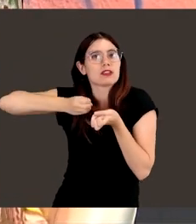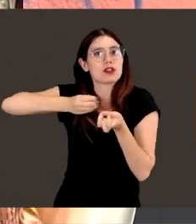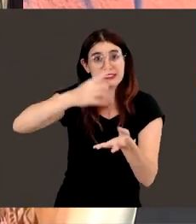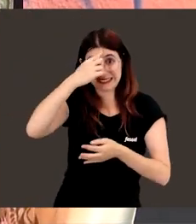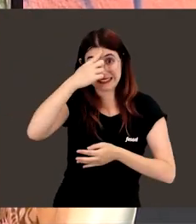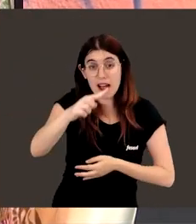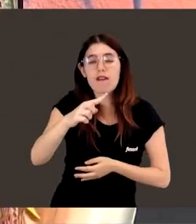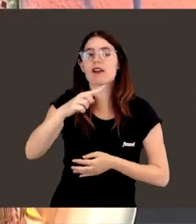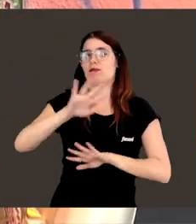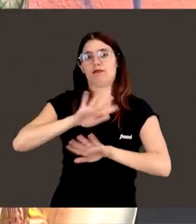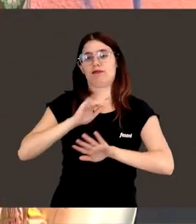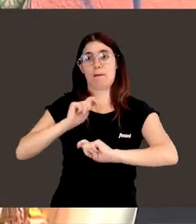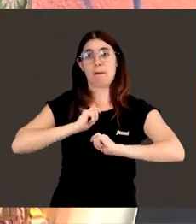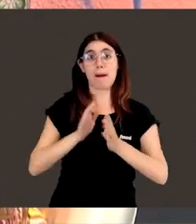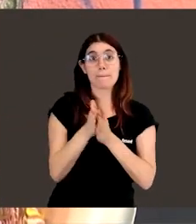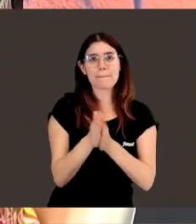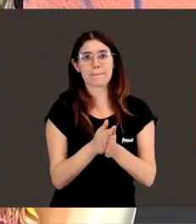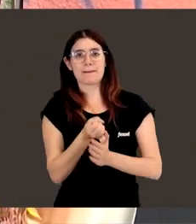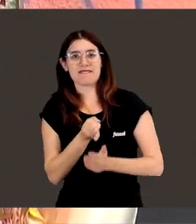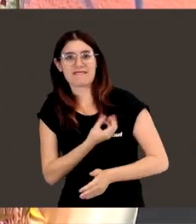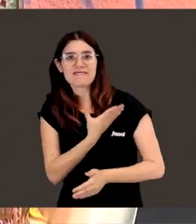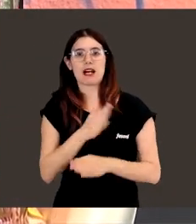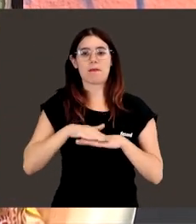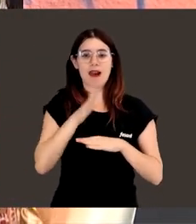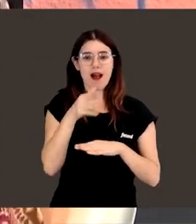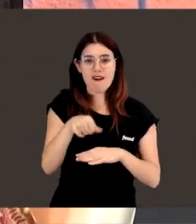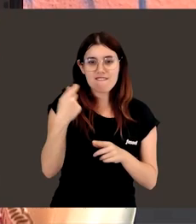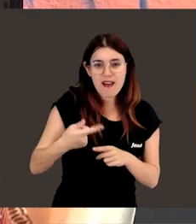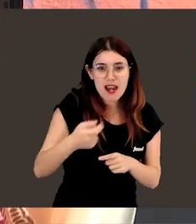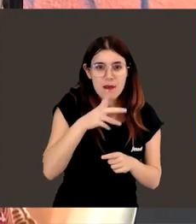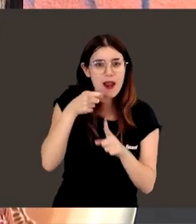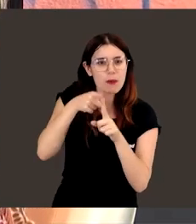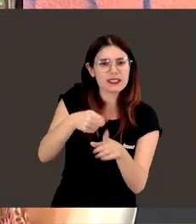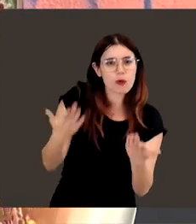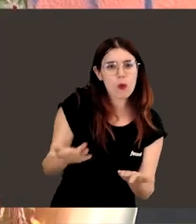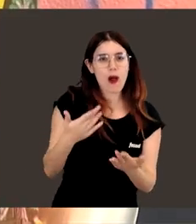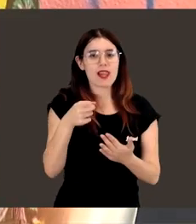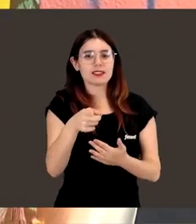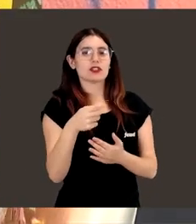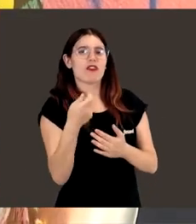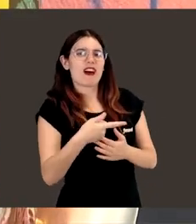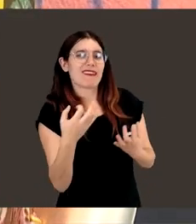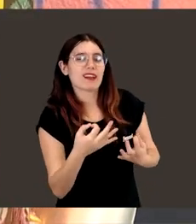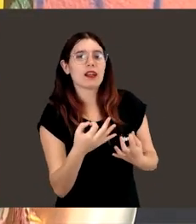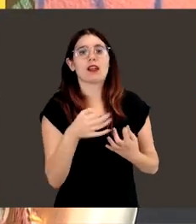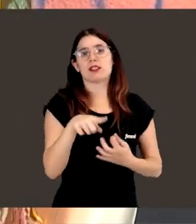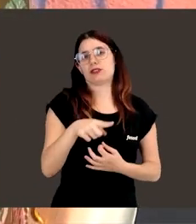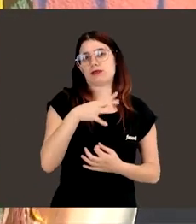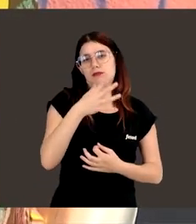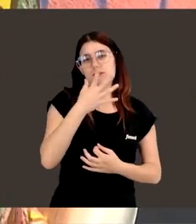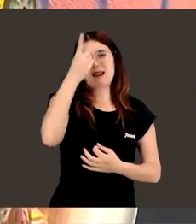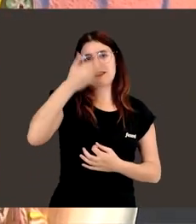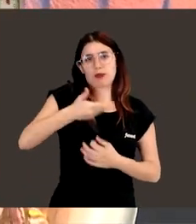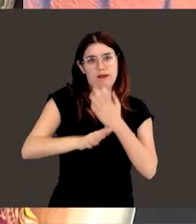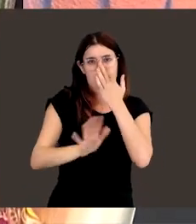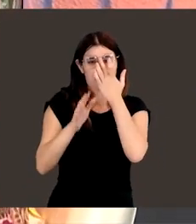entusiasman y te hacen ver para qué sirven las cosas, ¿no? Por la utilidad de todas esas cosas que estás aprendiendo, yo creo que marca mucho,